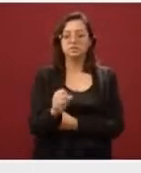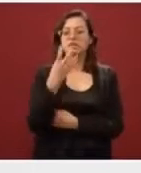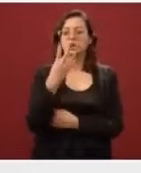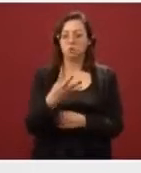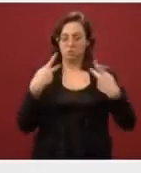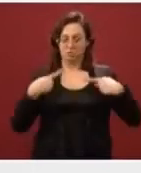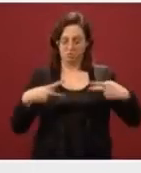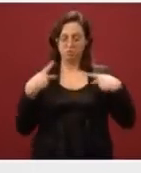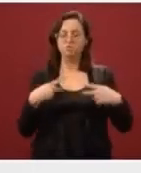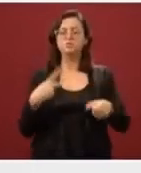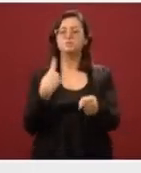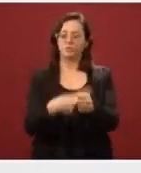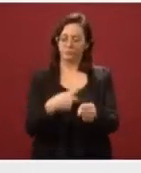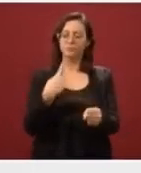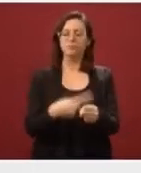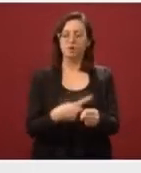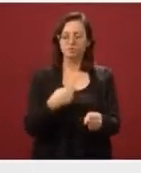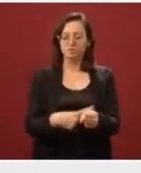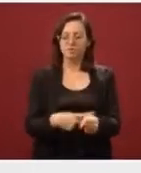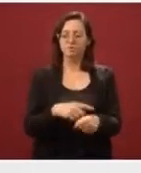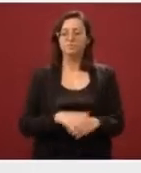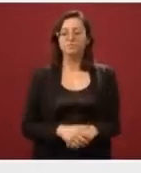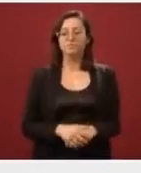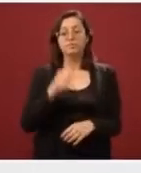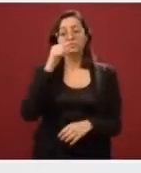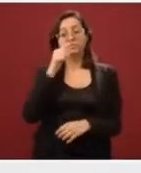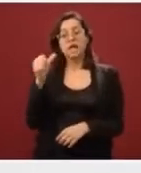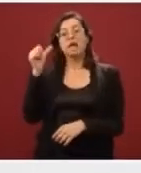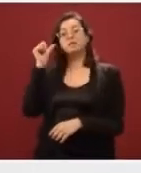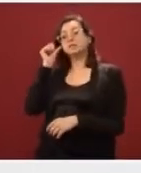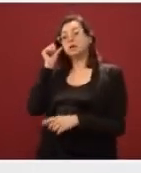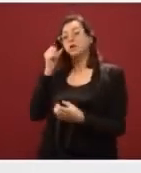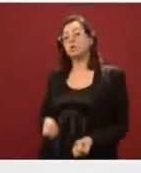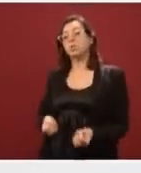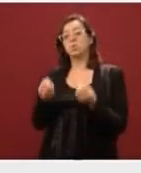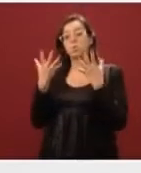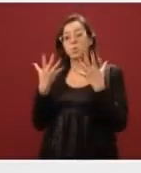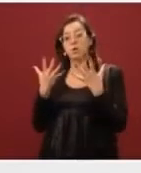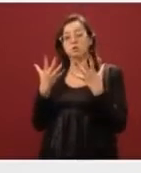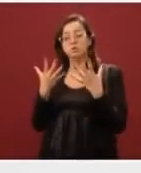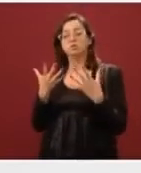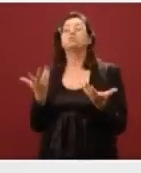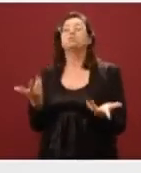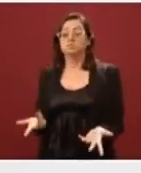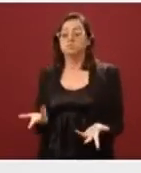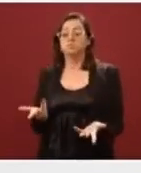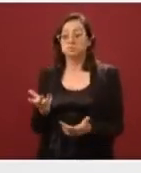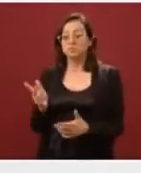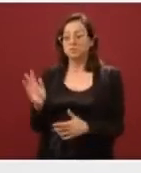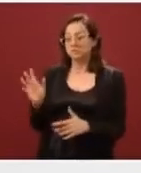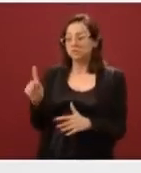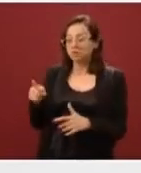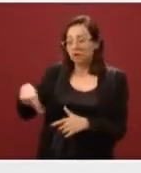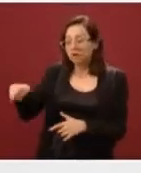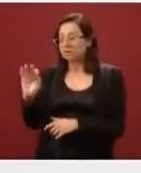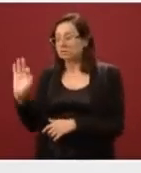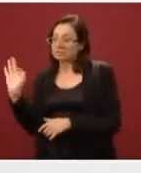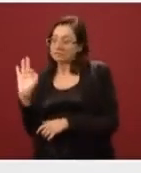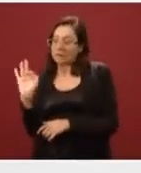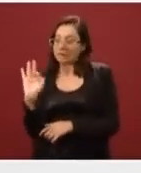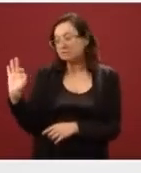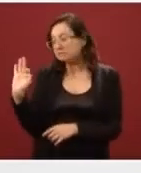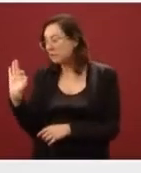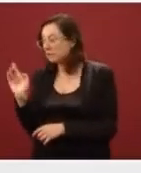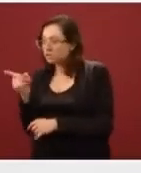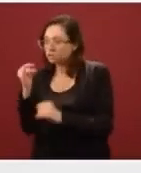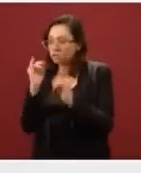Cuatro casos confirmados. Si recuerdan, el día de ayer teníamos un pool importante de casos sospechosos en donde están siempre la